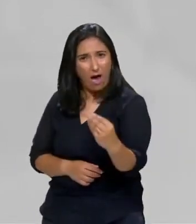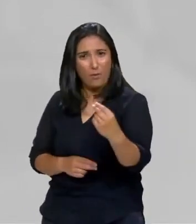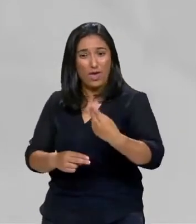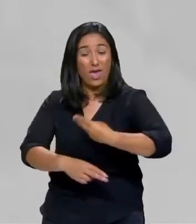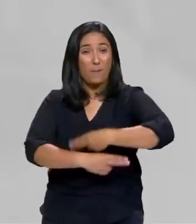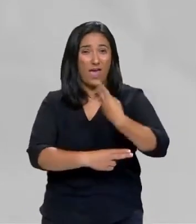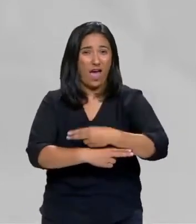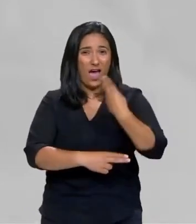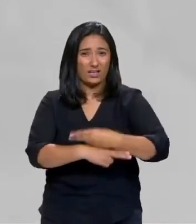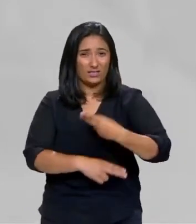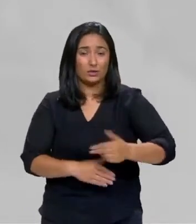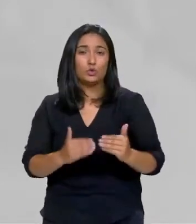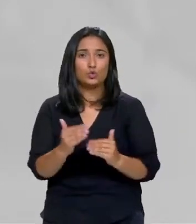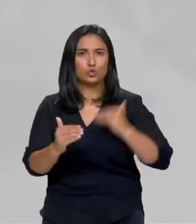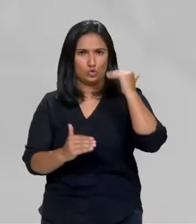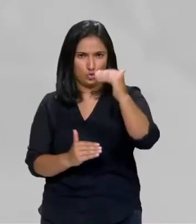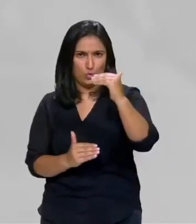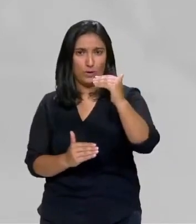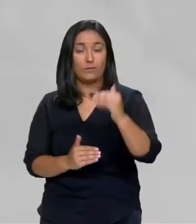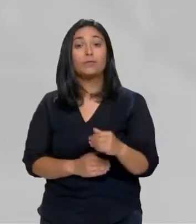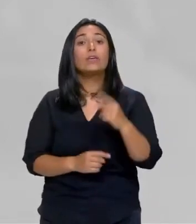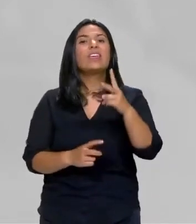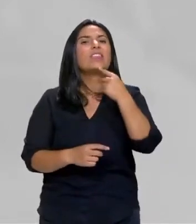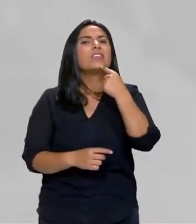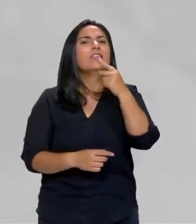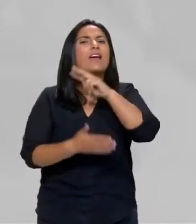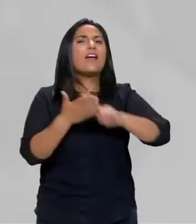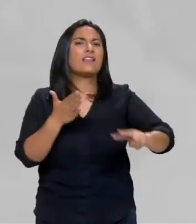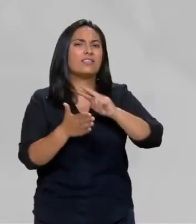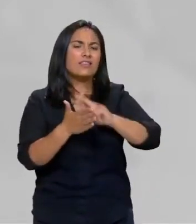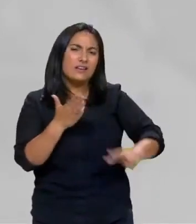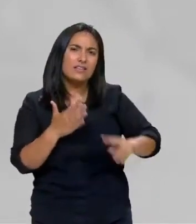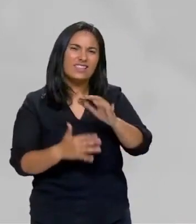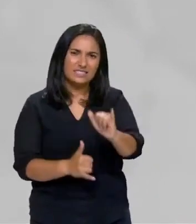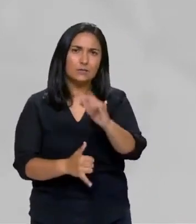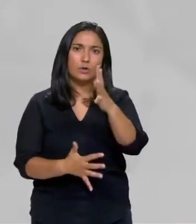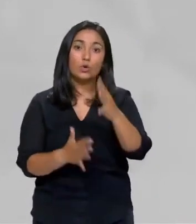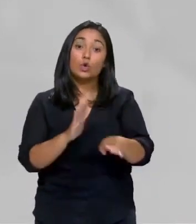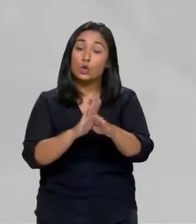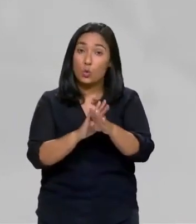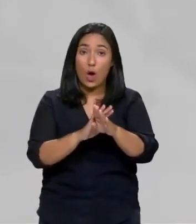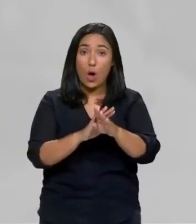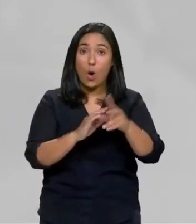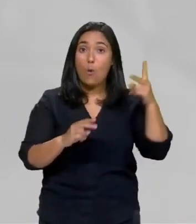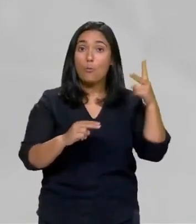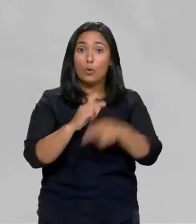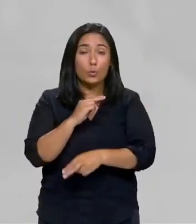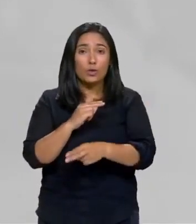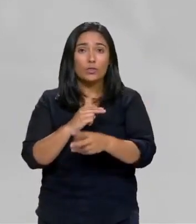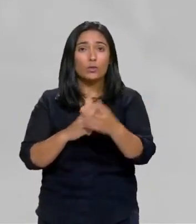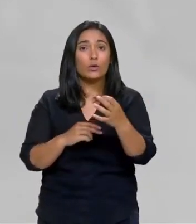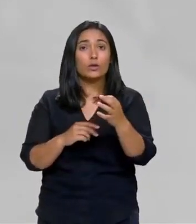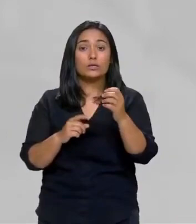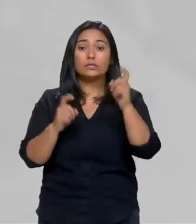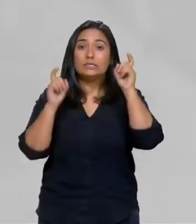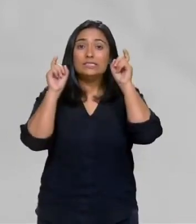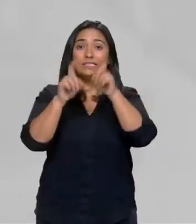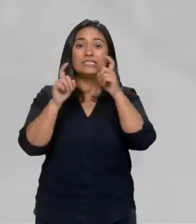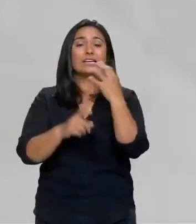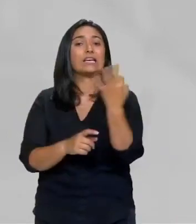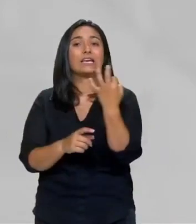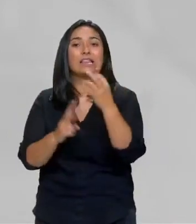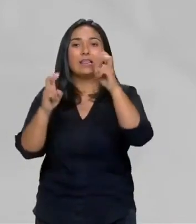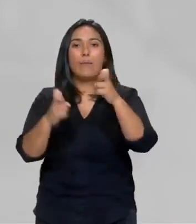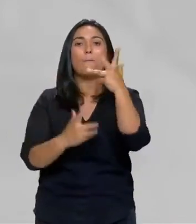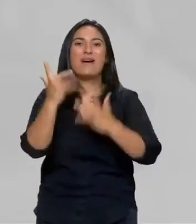P9. E moito Galicia, Galicia, Galicia pero proibiu, sigue proibindo que se podan ensinar as matemáticas en galego.